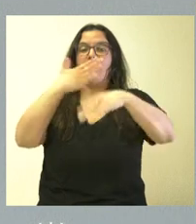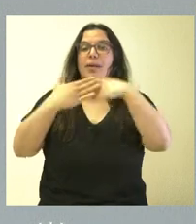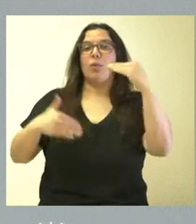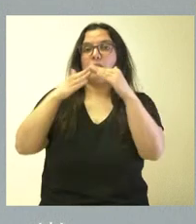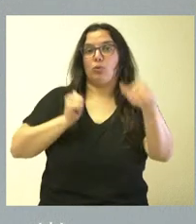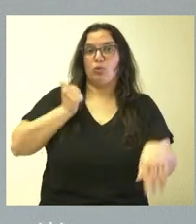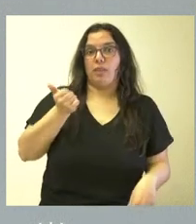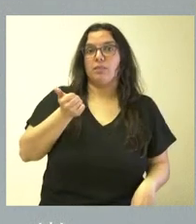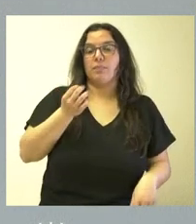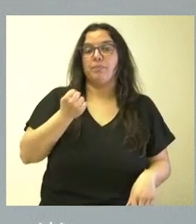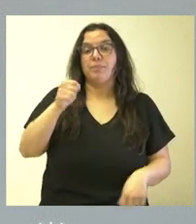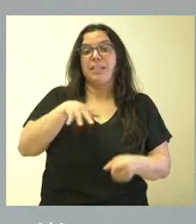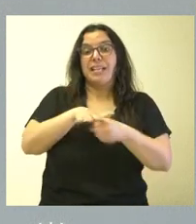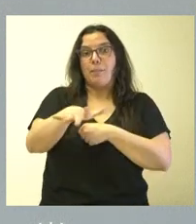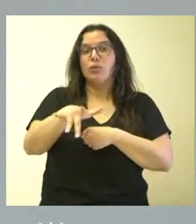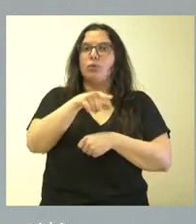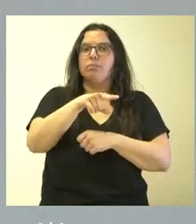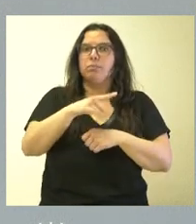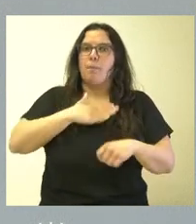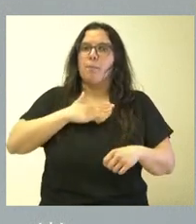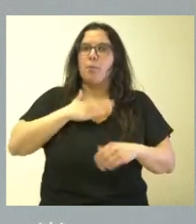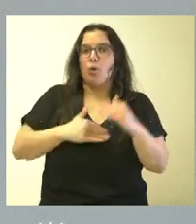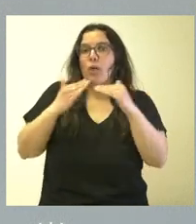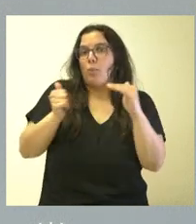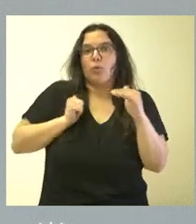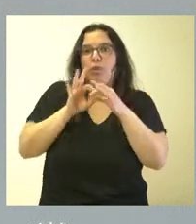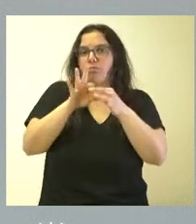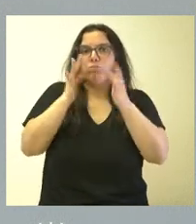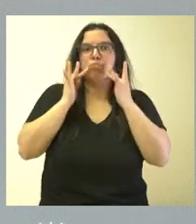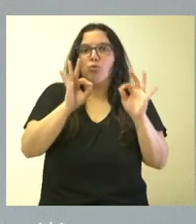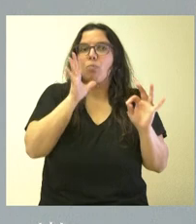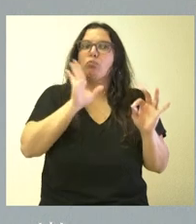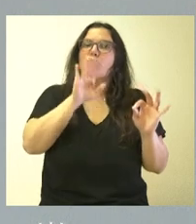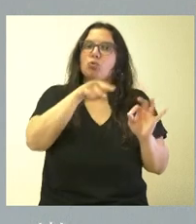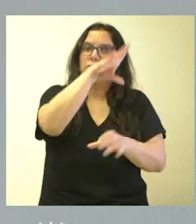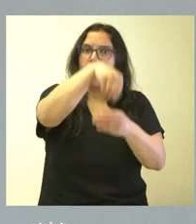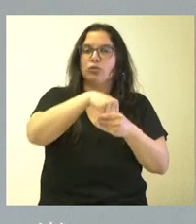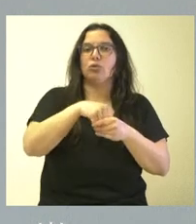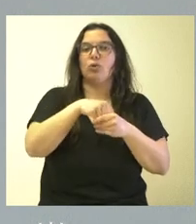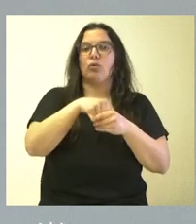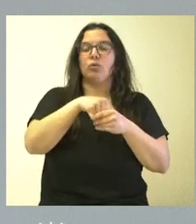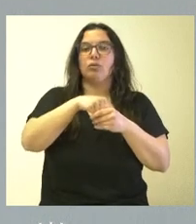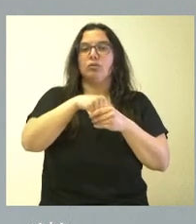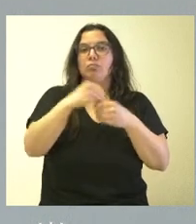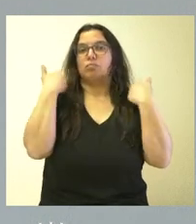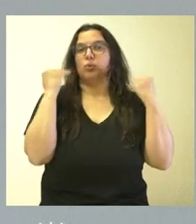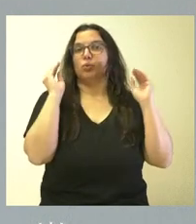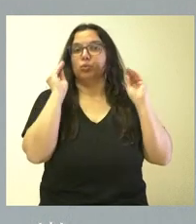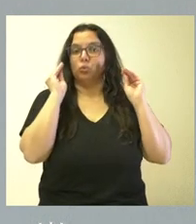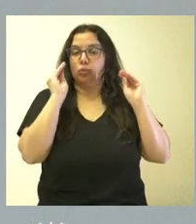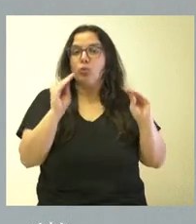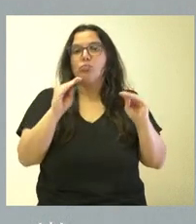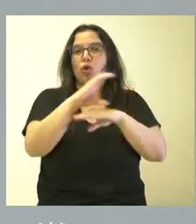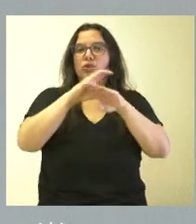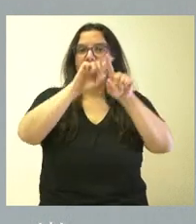oportunidades. Y este ámbito es un ámbito muy propio de la igualdad de oportunidades y, por tanto, parecía oportuno que, en función del ámbito competencial de la Junta de Castilla y León,